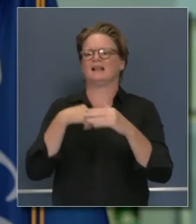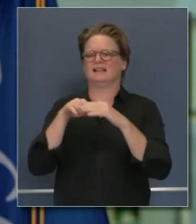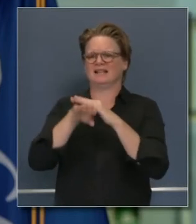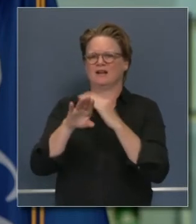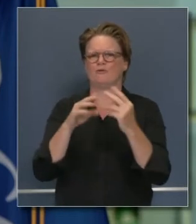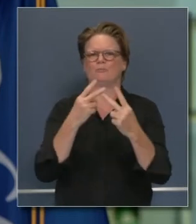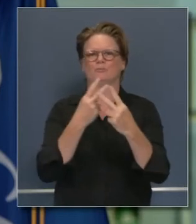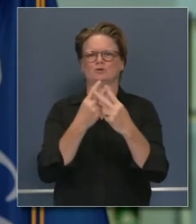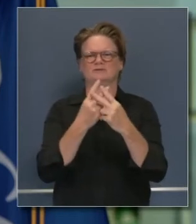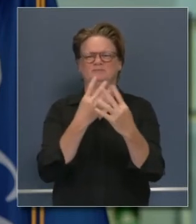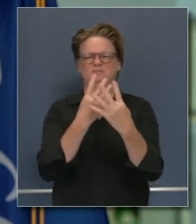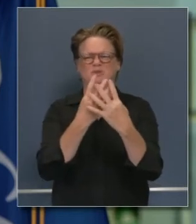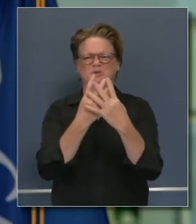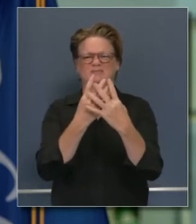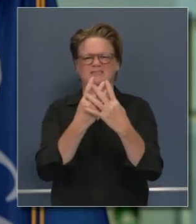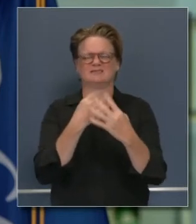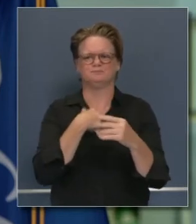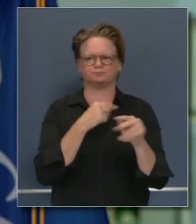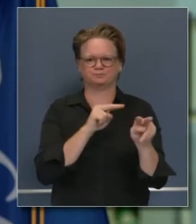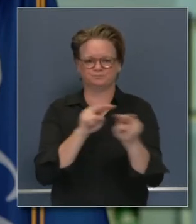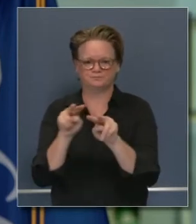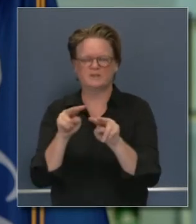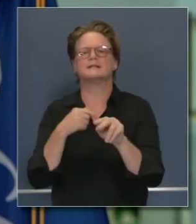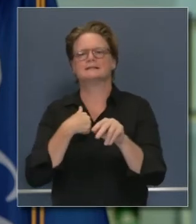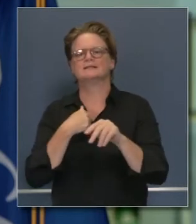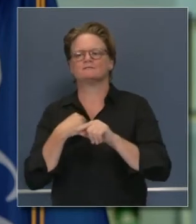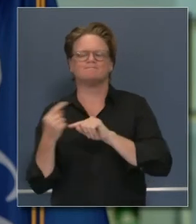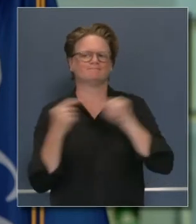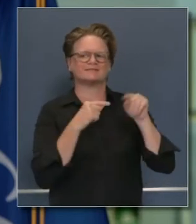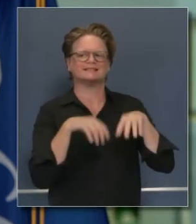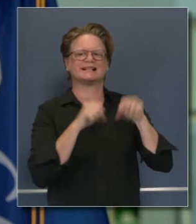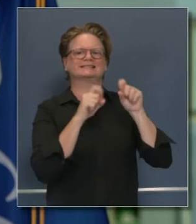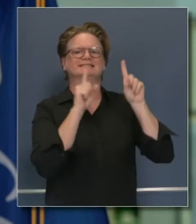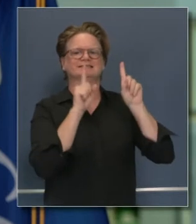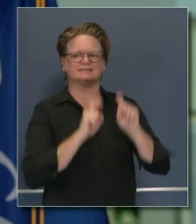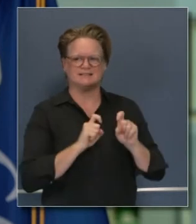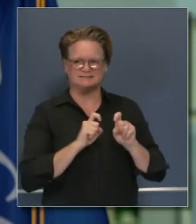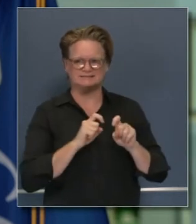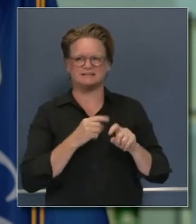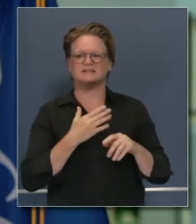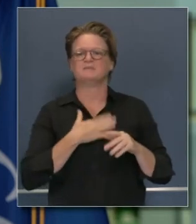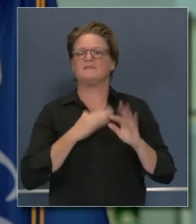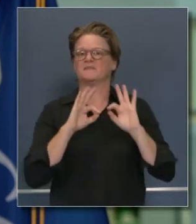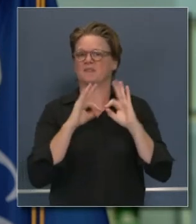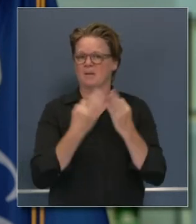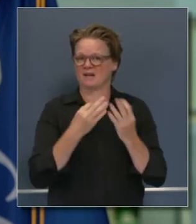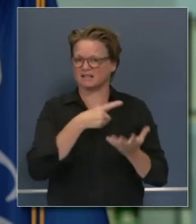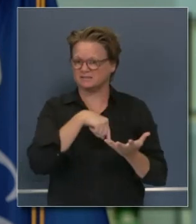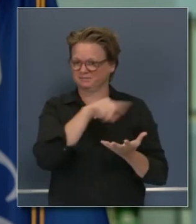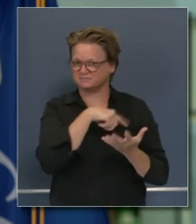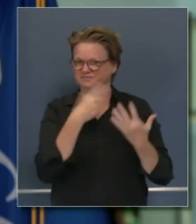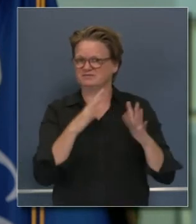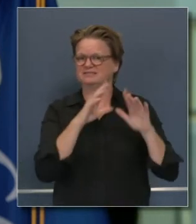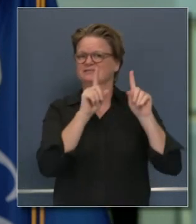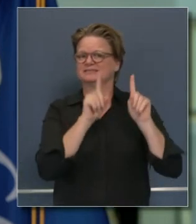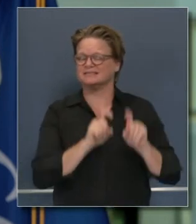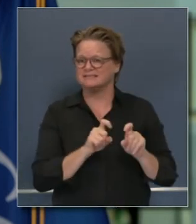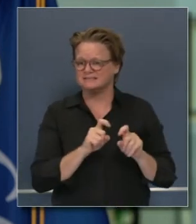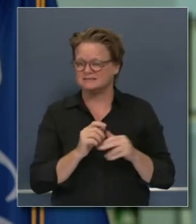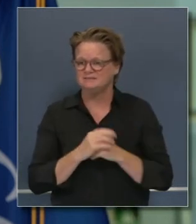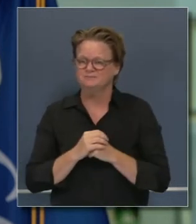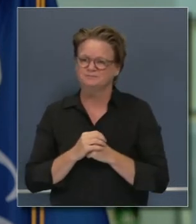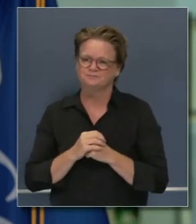apropiado porque estaba iba a estar en contacto con reos en la en la prisión y mi familia recibió esa prueba también